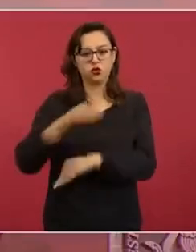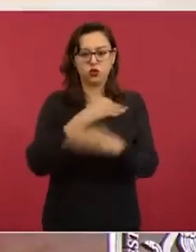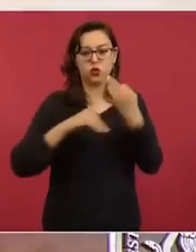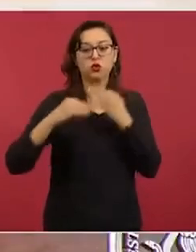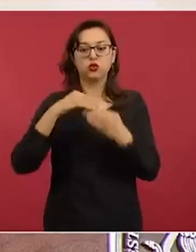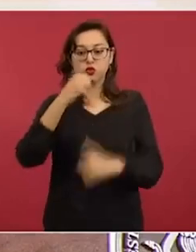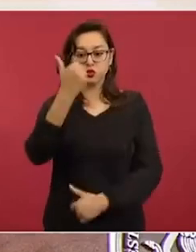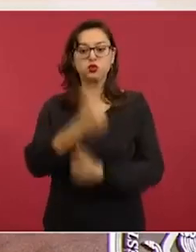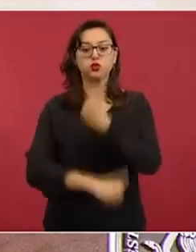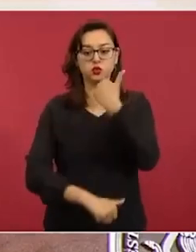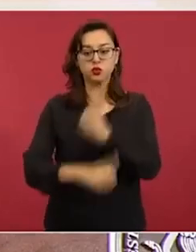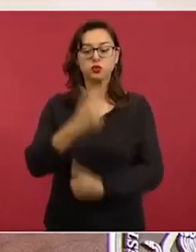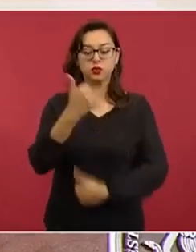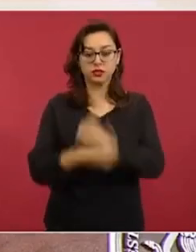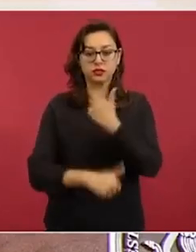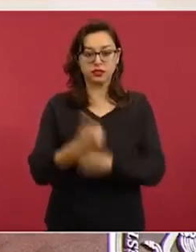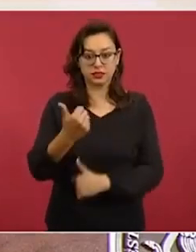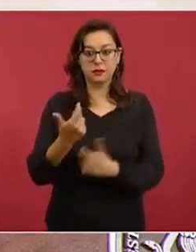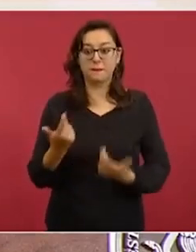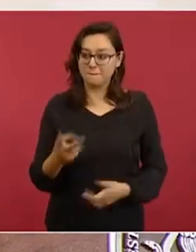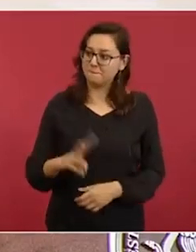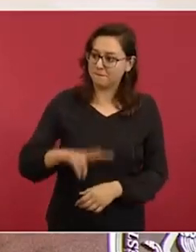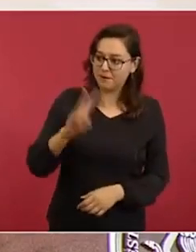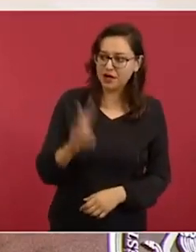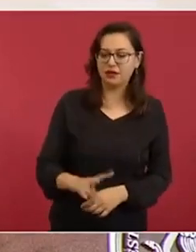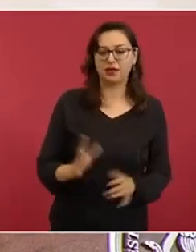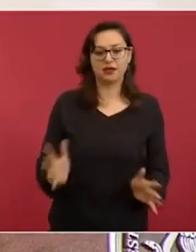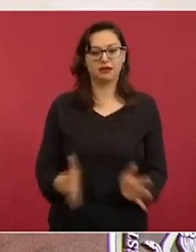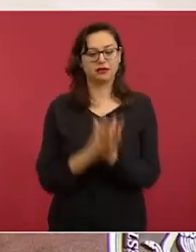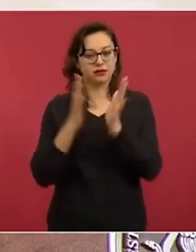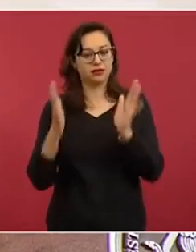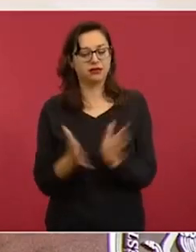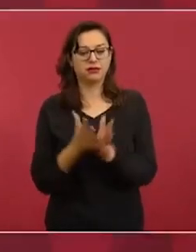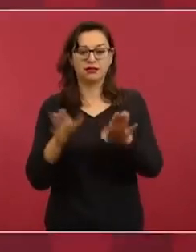para que se convirtiera en realidad la democracia.